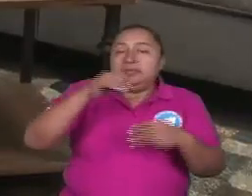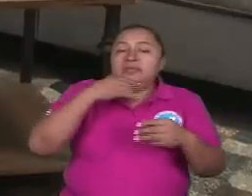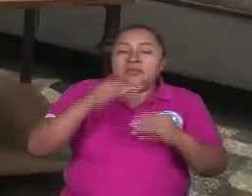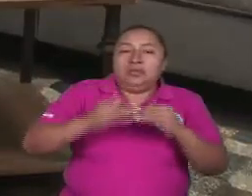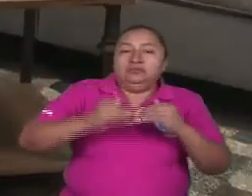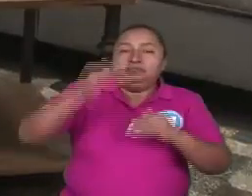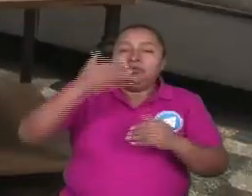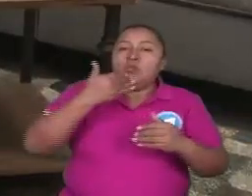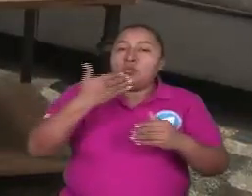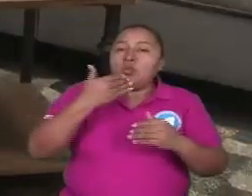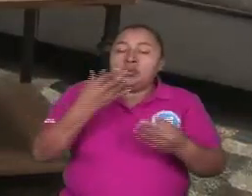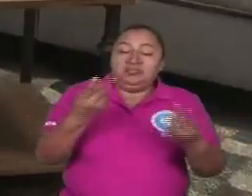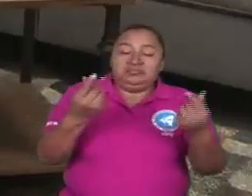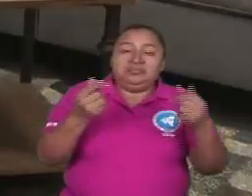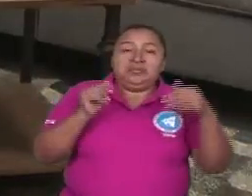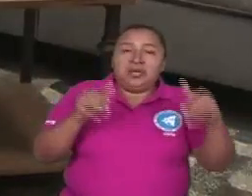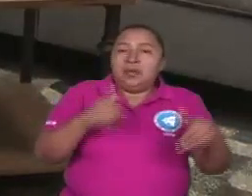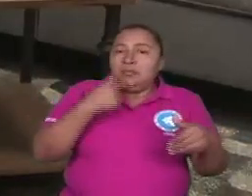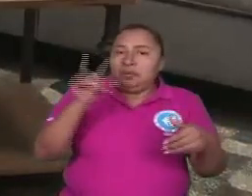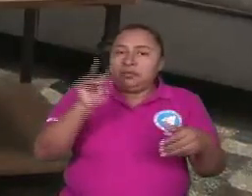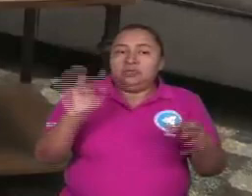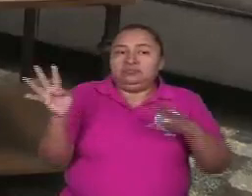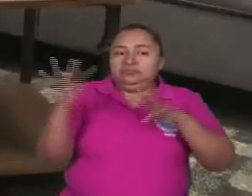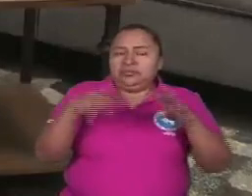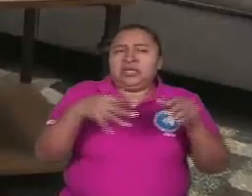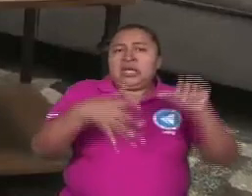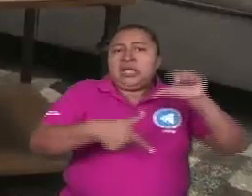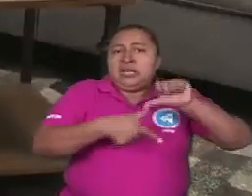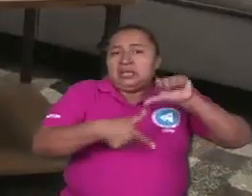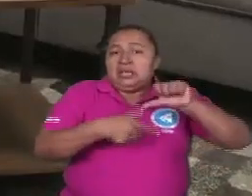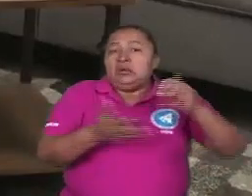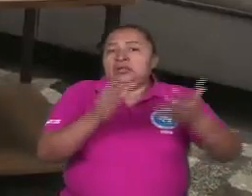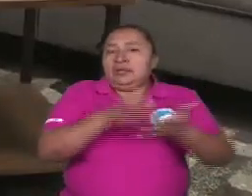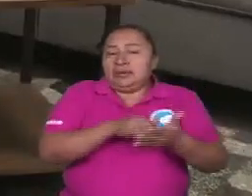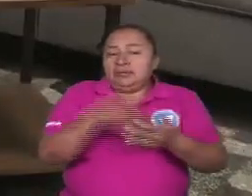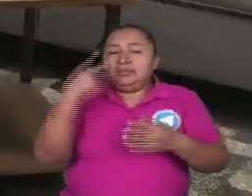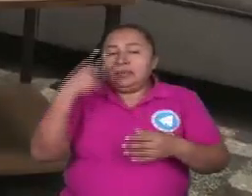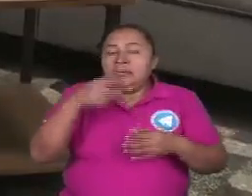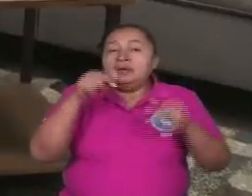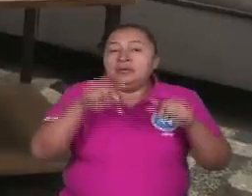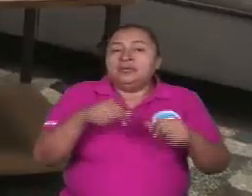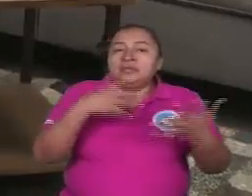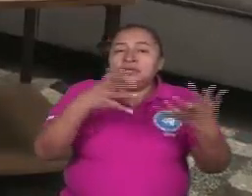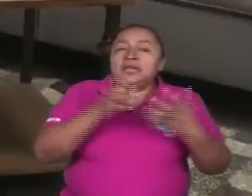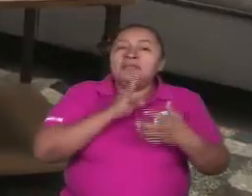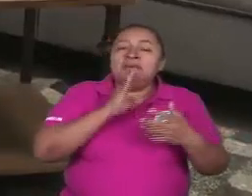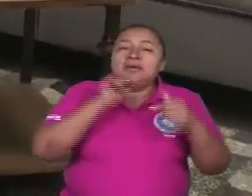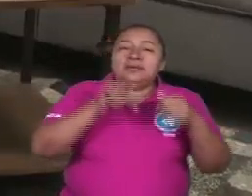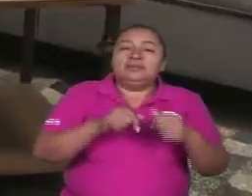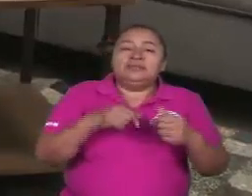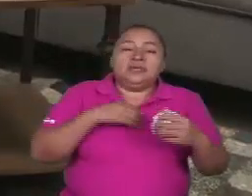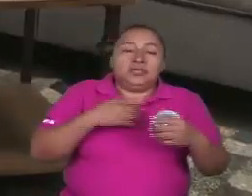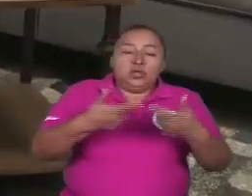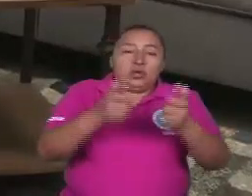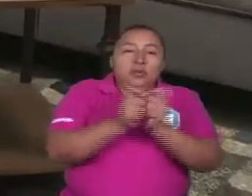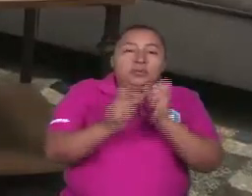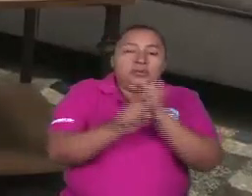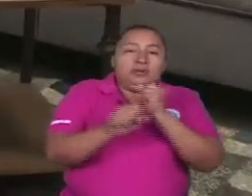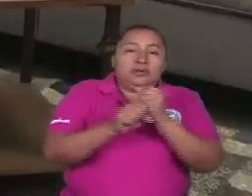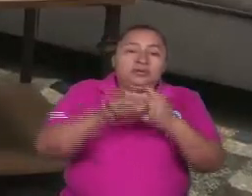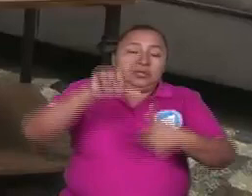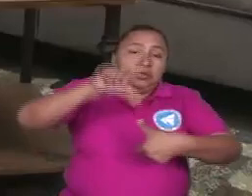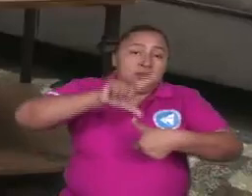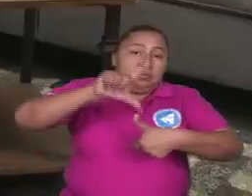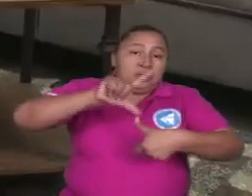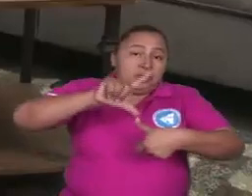bonanza financiera ¿por qué no voltear los ojos hacia América Latina? y ahí vemos por ejemplo ahora mismo quisiera que habláramos de la clase trabajadora latinoamericana